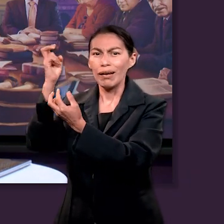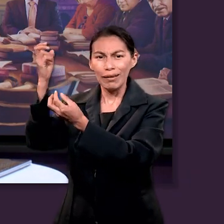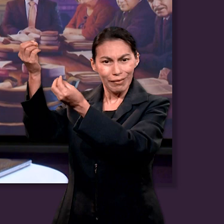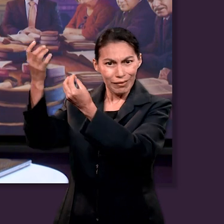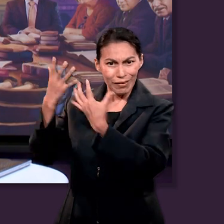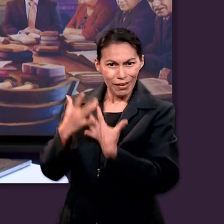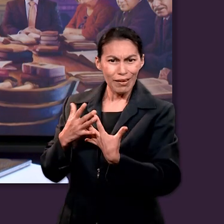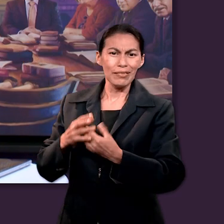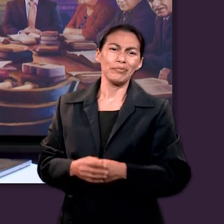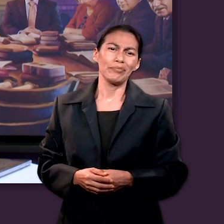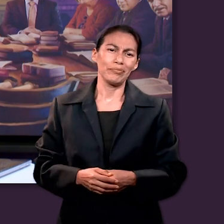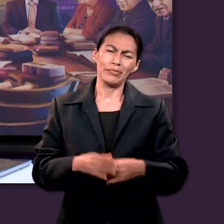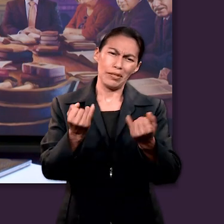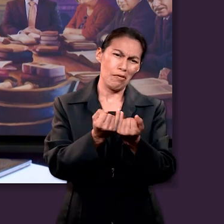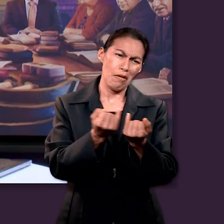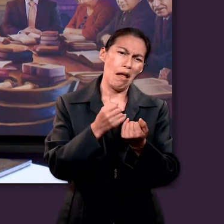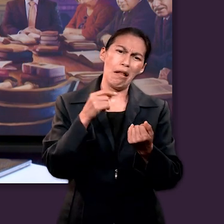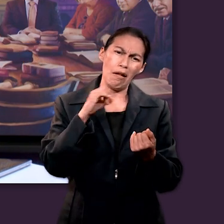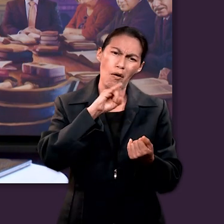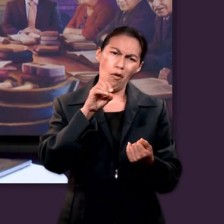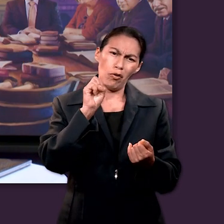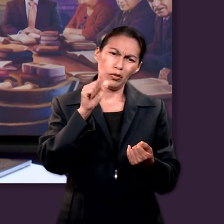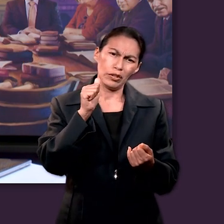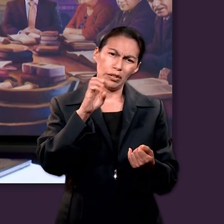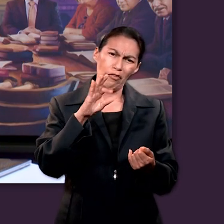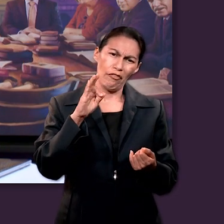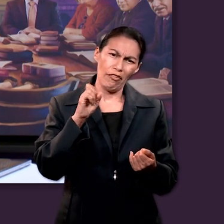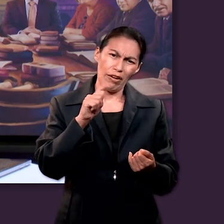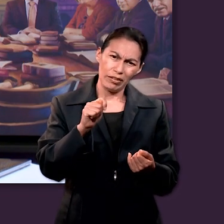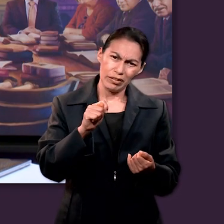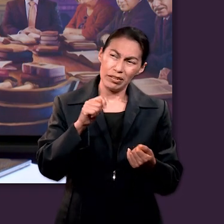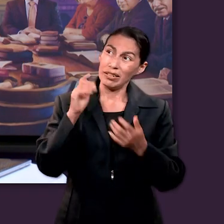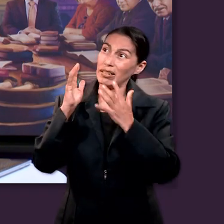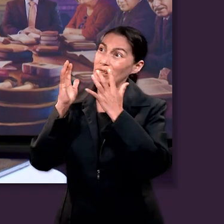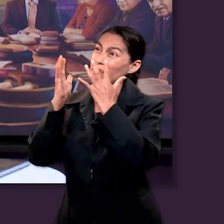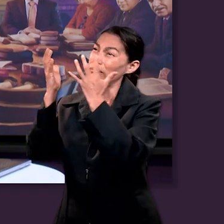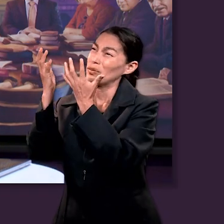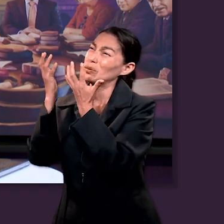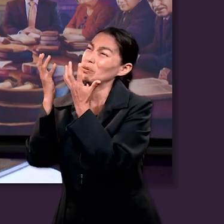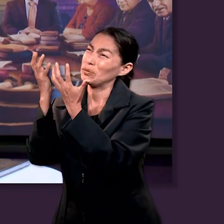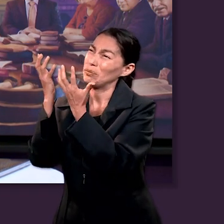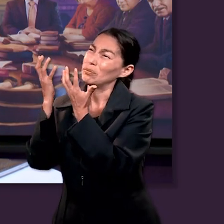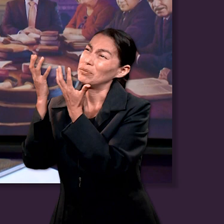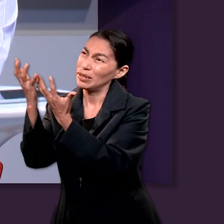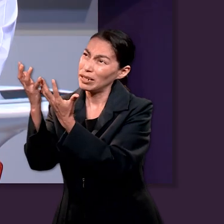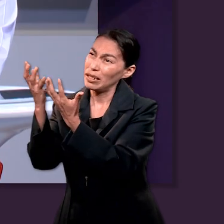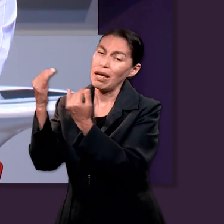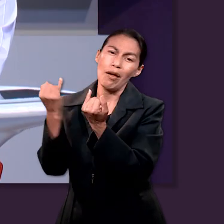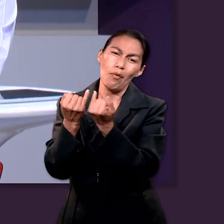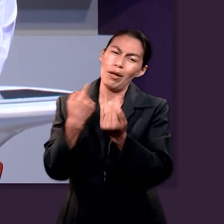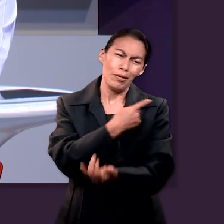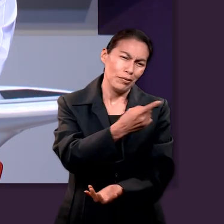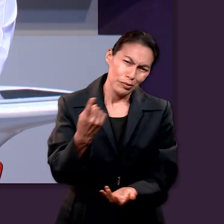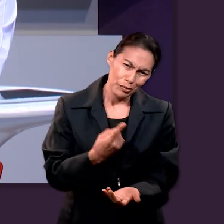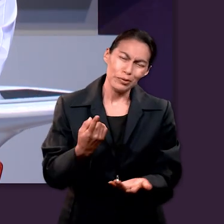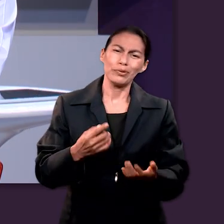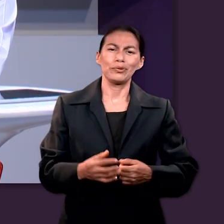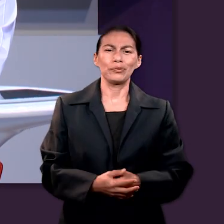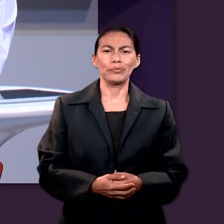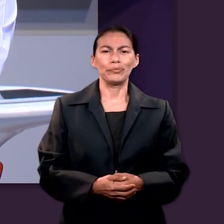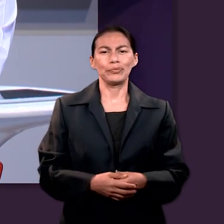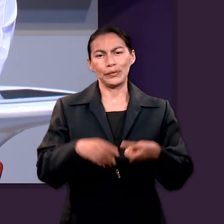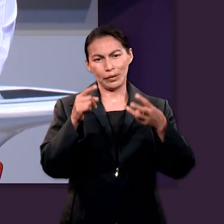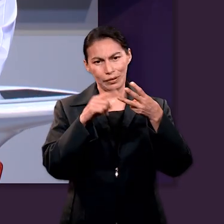necesitaba. Así que él reclama, reclamemos las promesas de Dios. Y finalmente, quiero leer el último